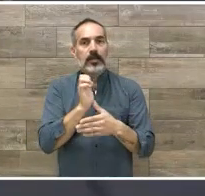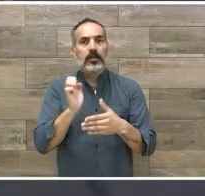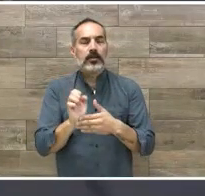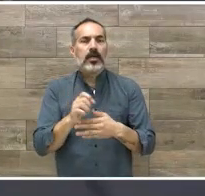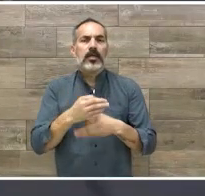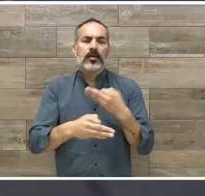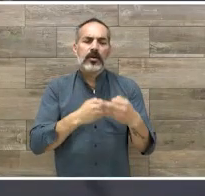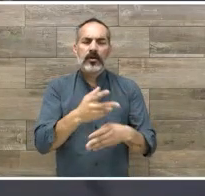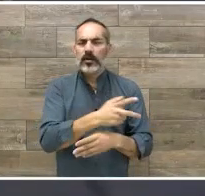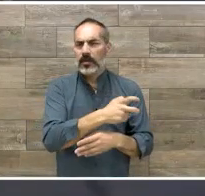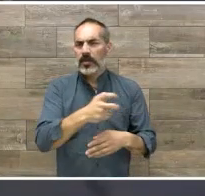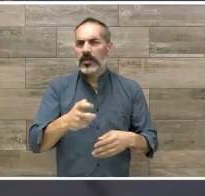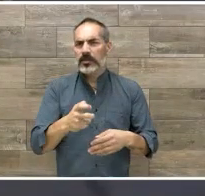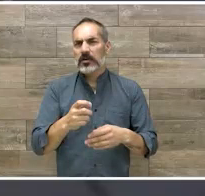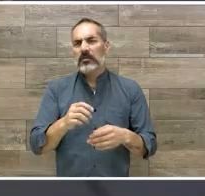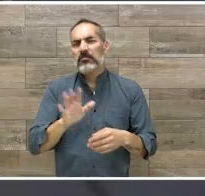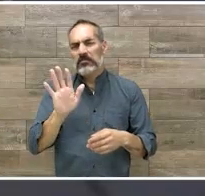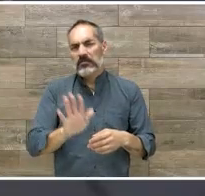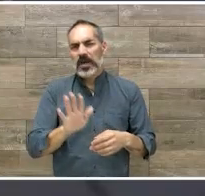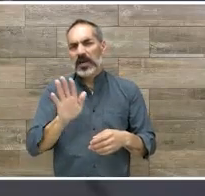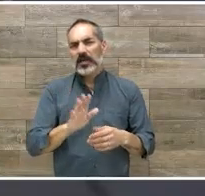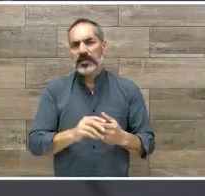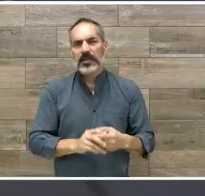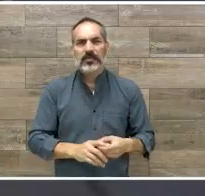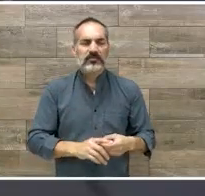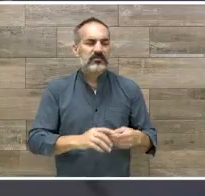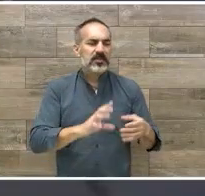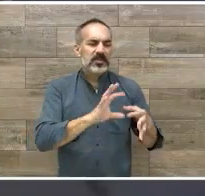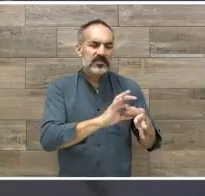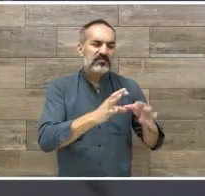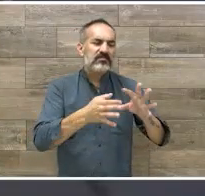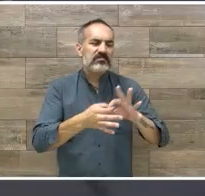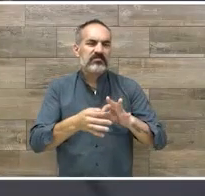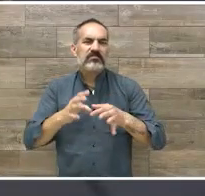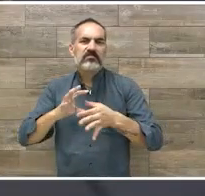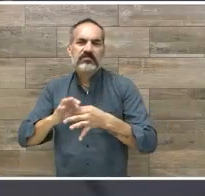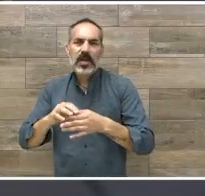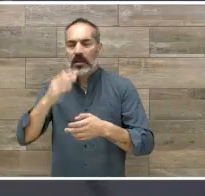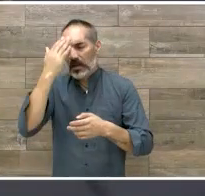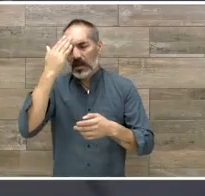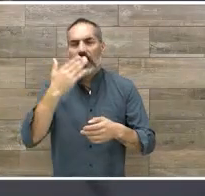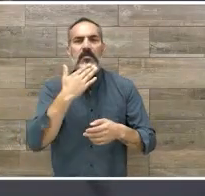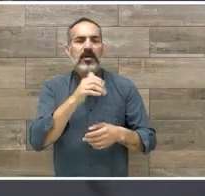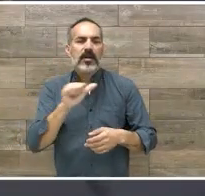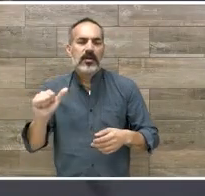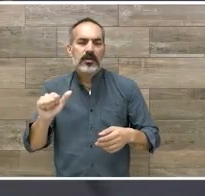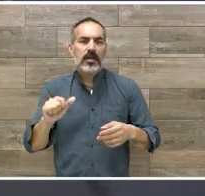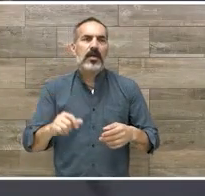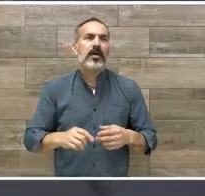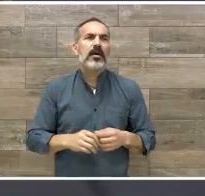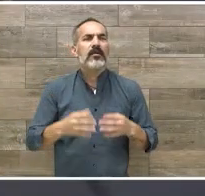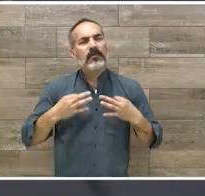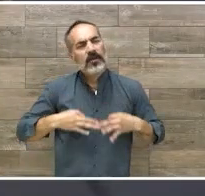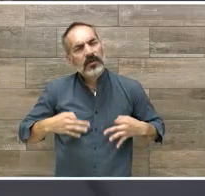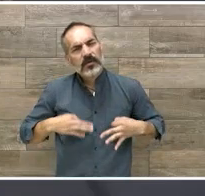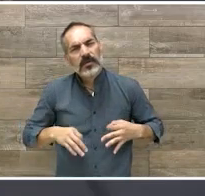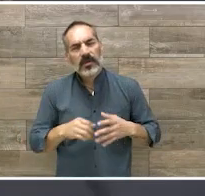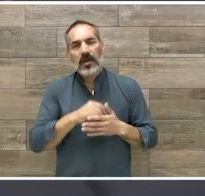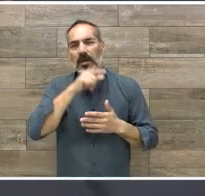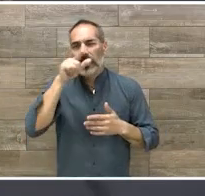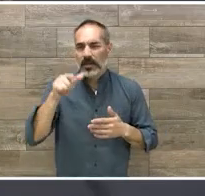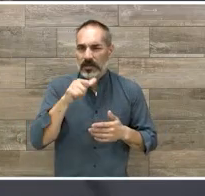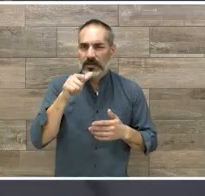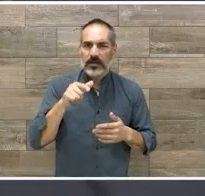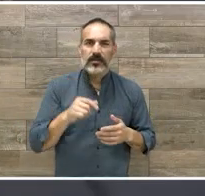o métodos para poder potenciar todas las habilidades motoras, cognitivas, lingüísticas, socio